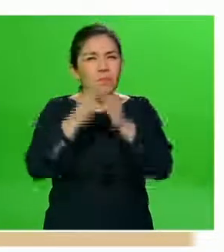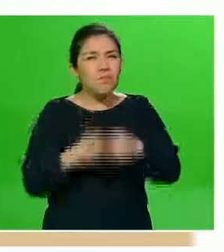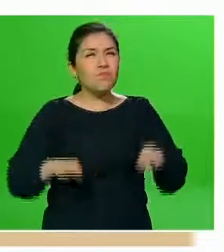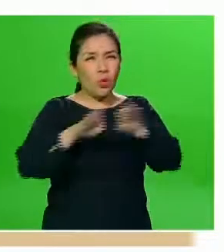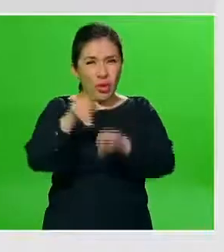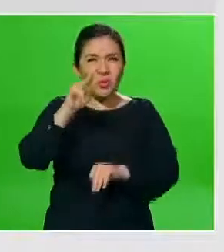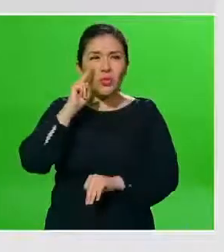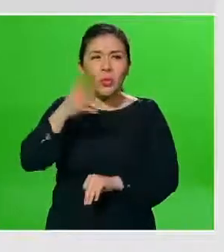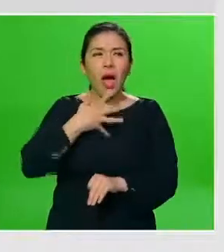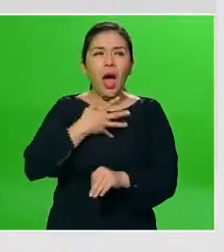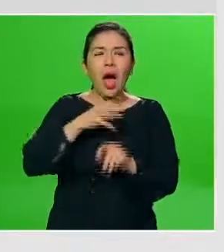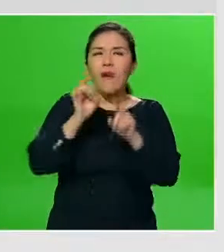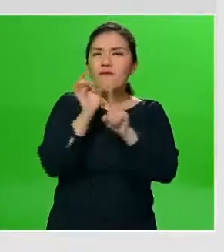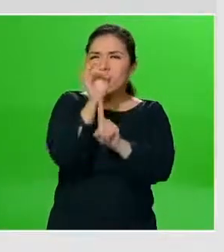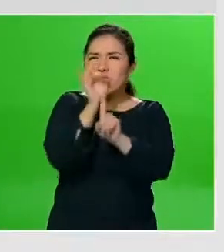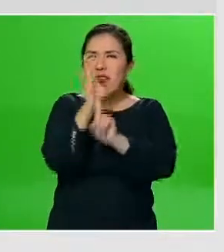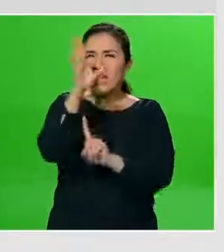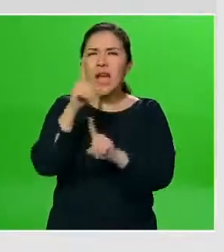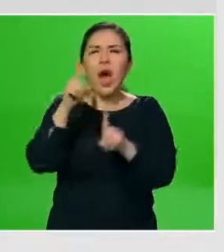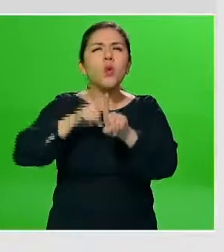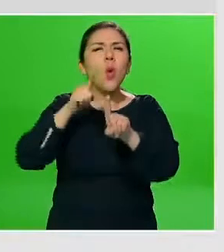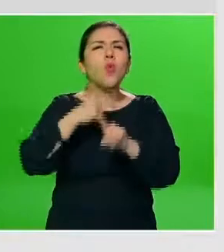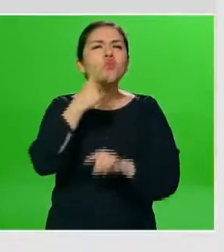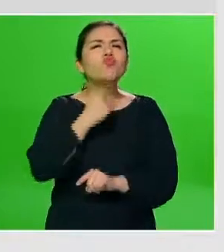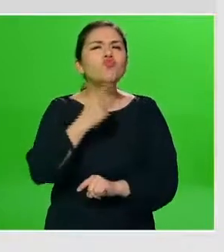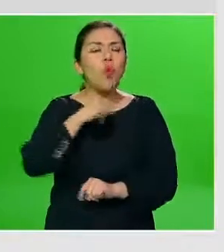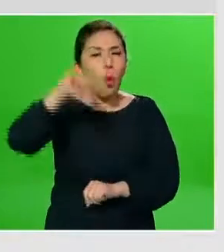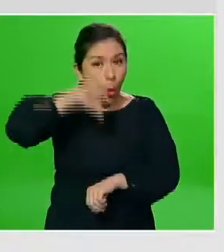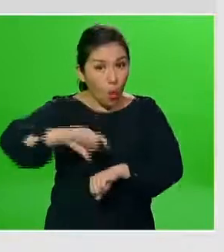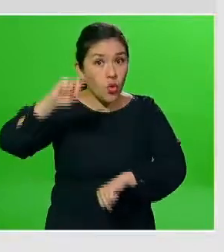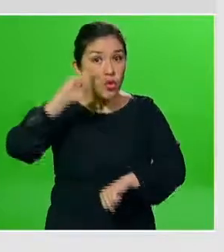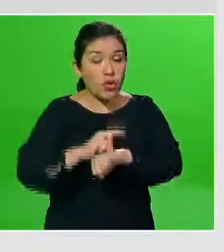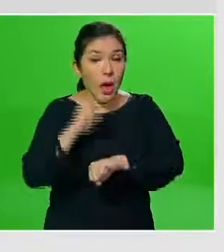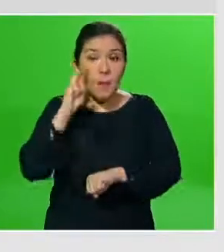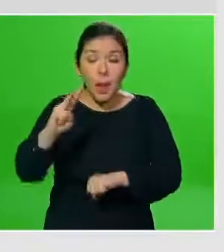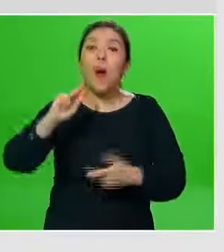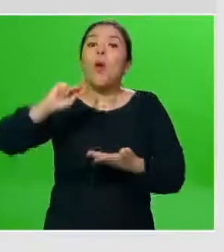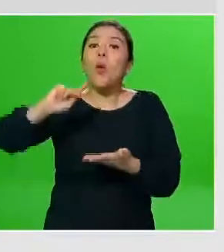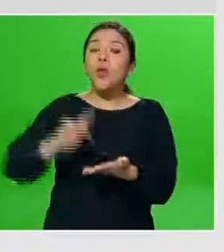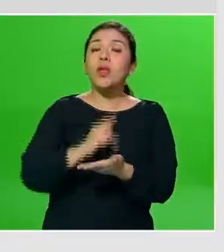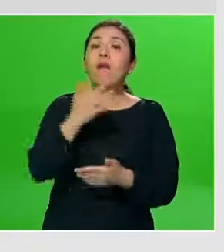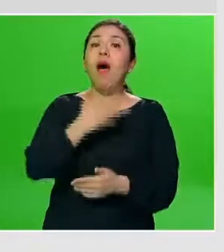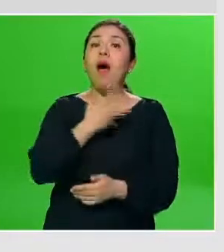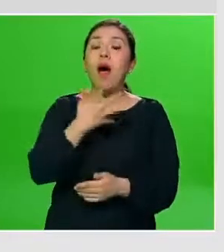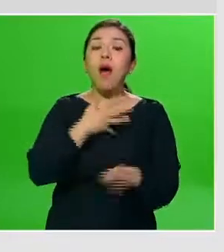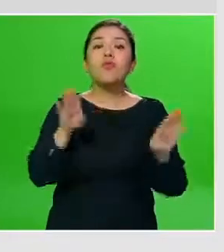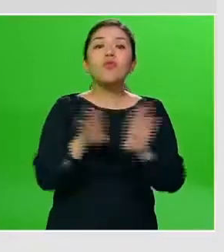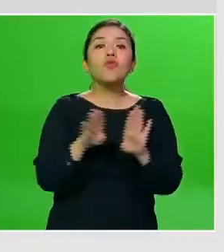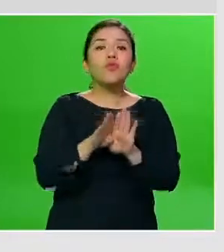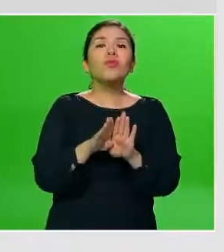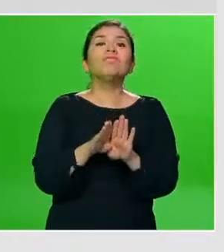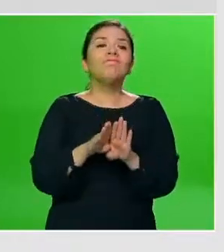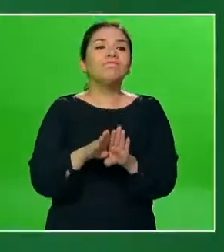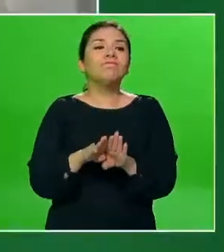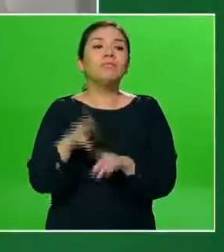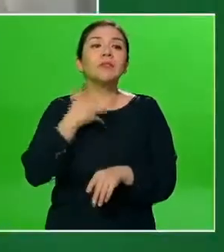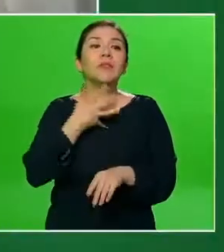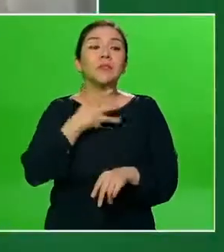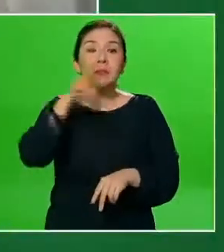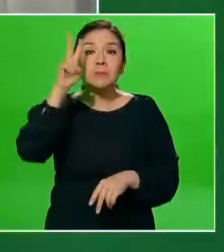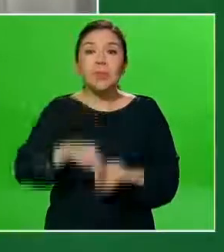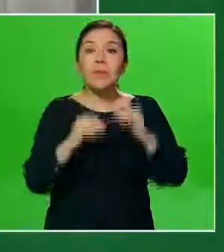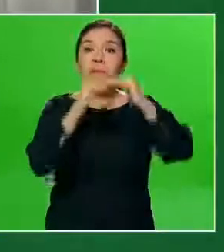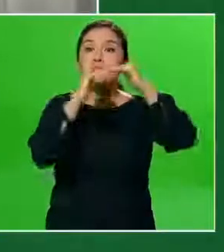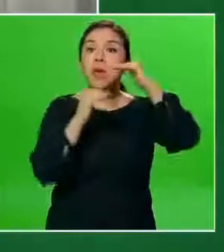podemos ver marcado con una flecha en color rojo al día de hoy. Nuevamente estamos ante un descenso,